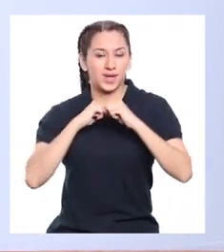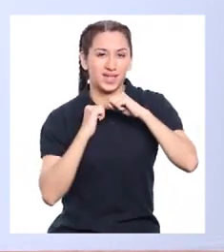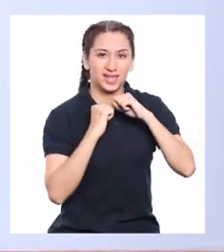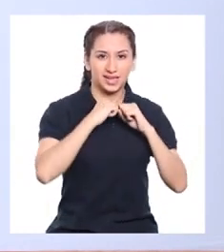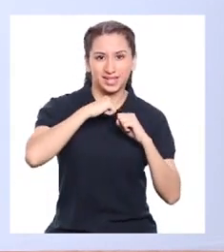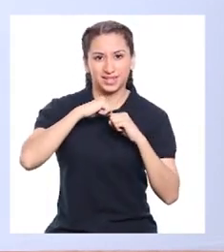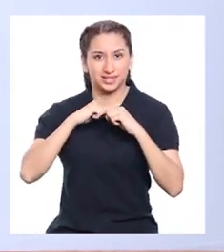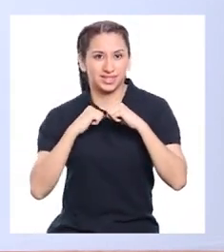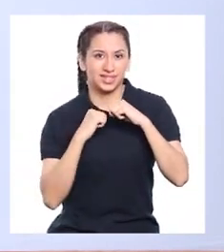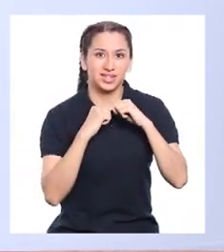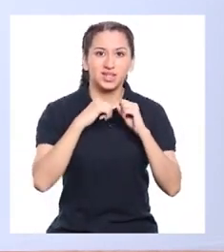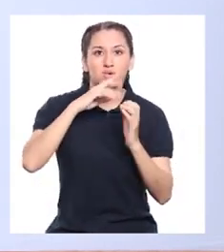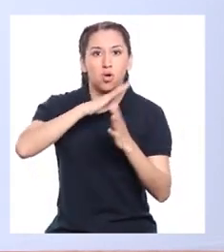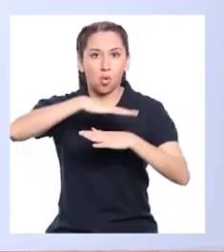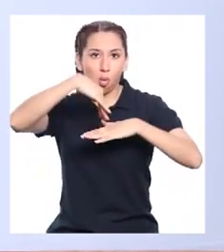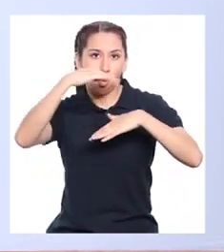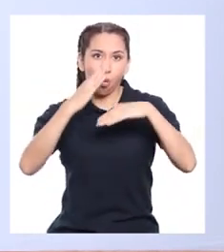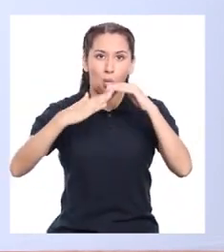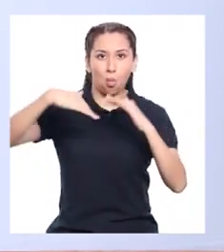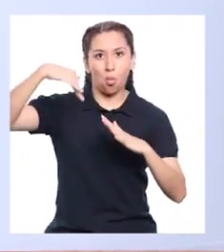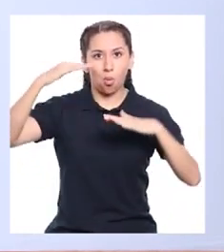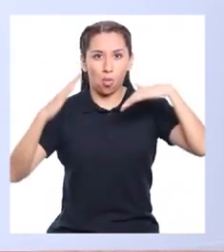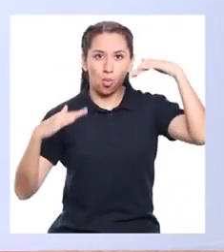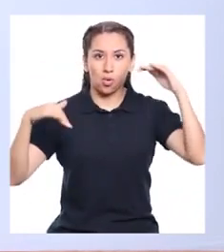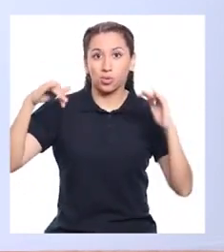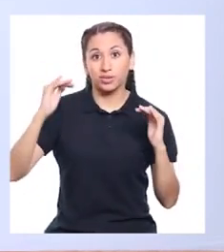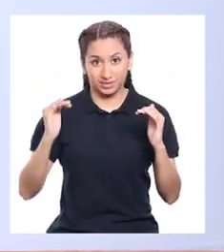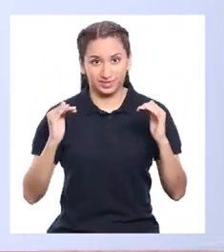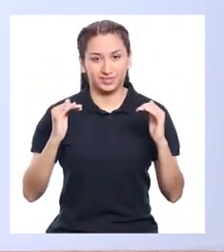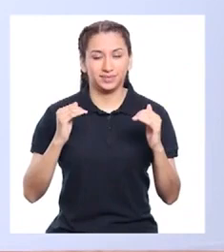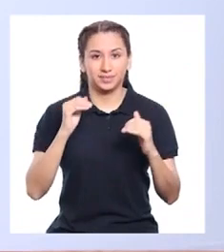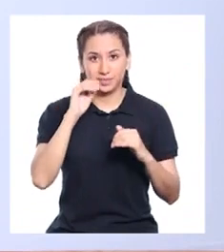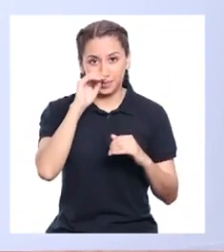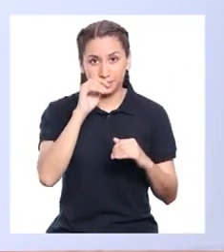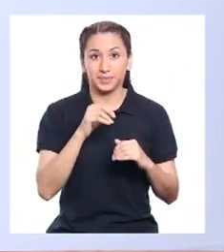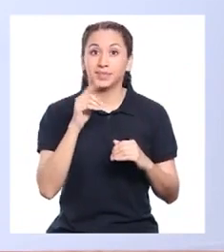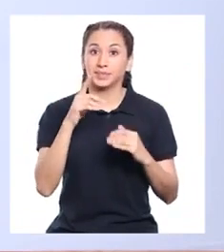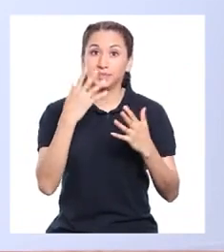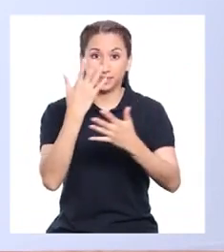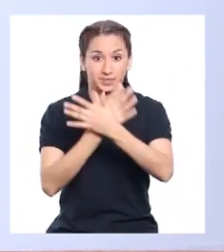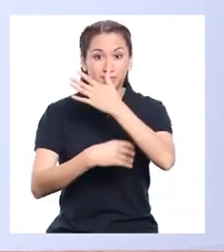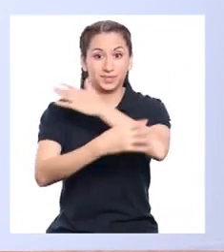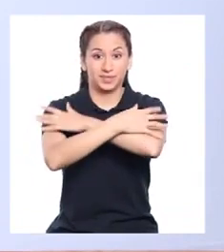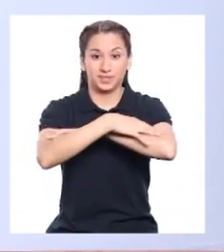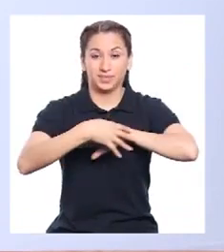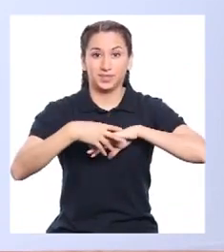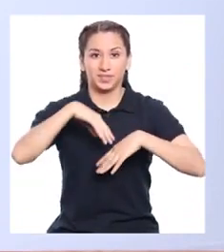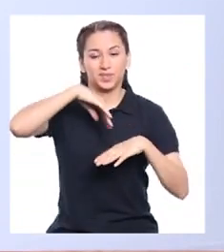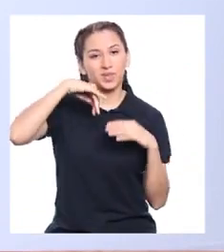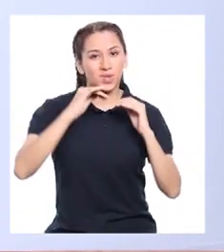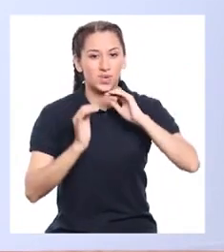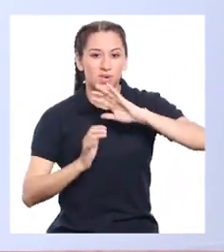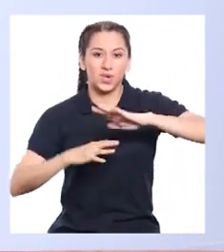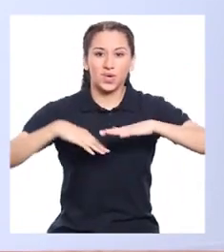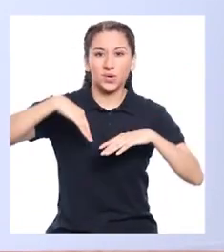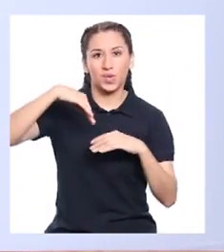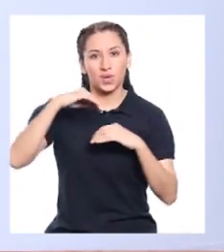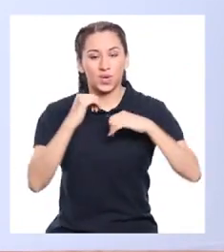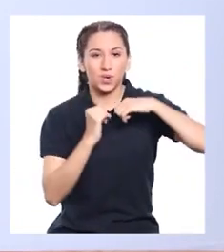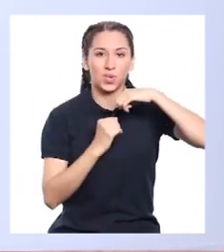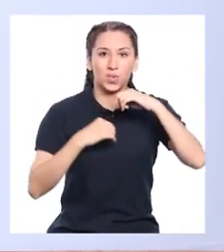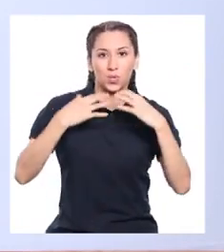mover el cuerpo como si hiciéramos ondas. Eso es. Brazos flexionados y